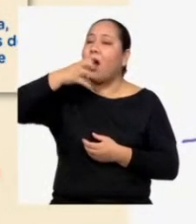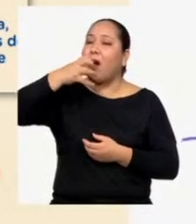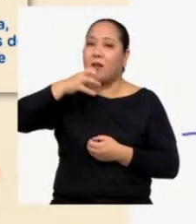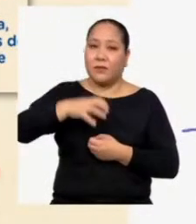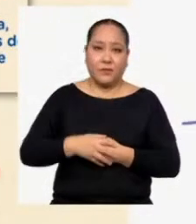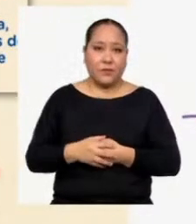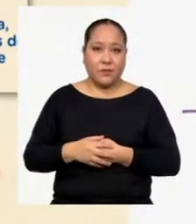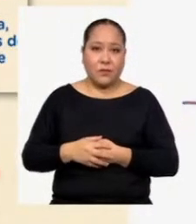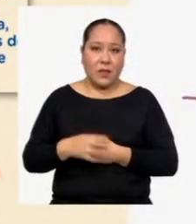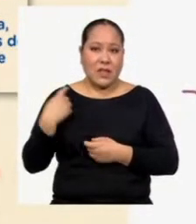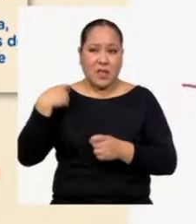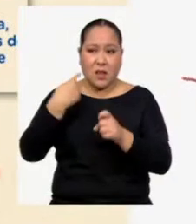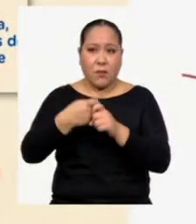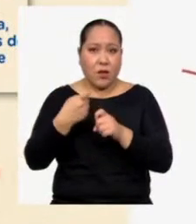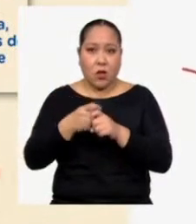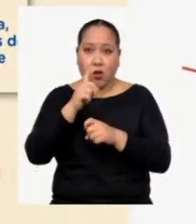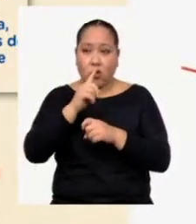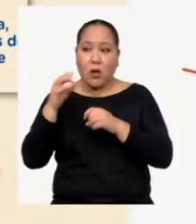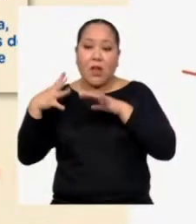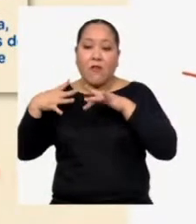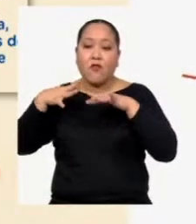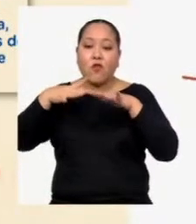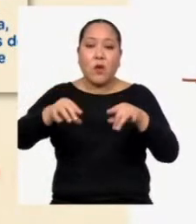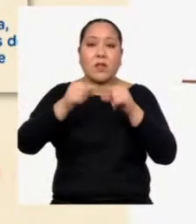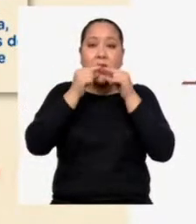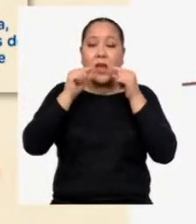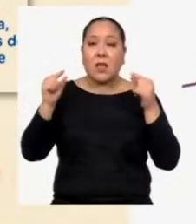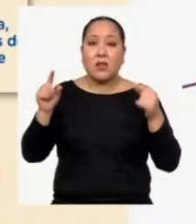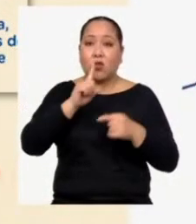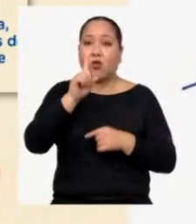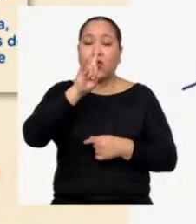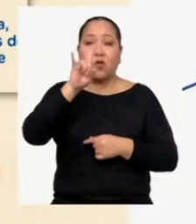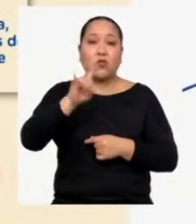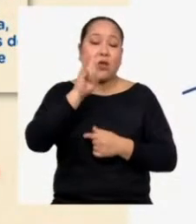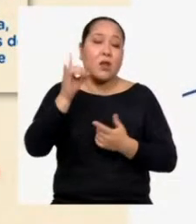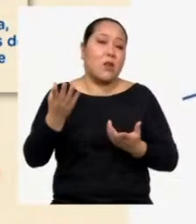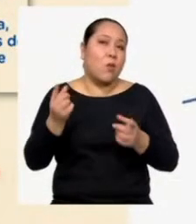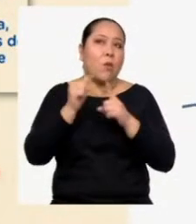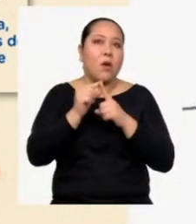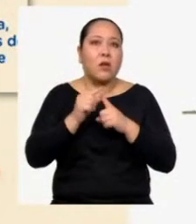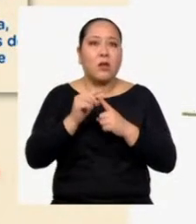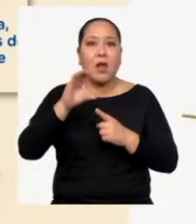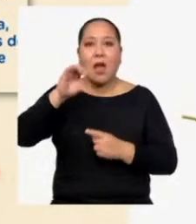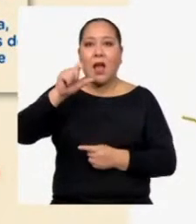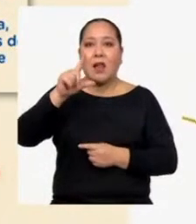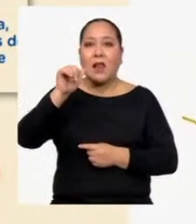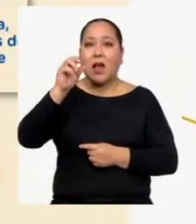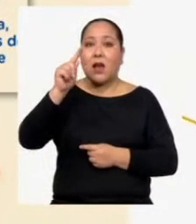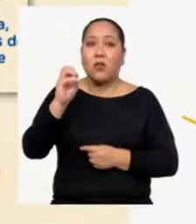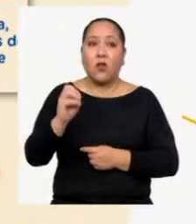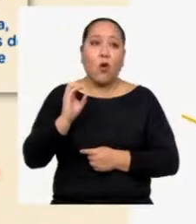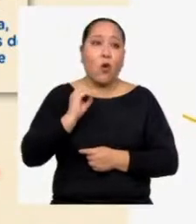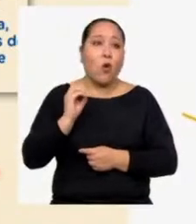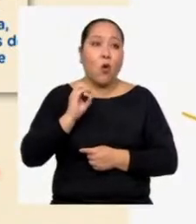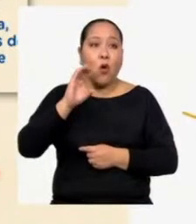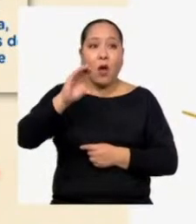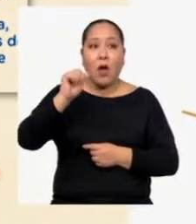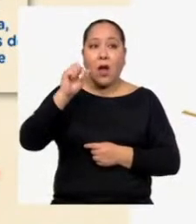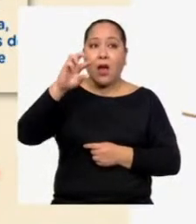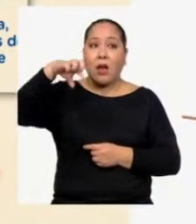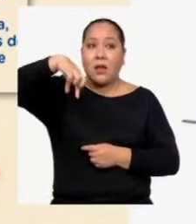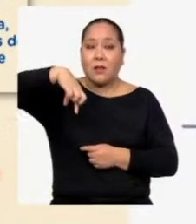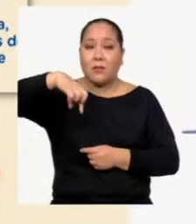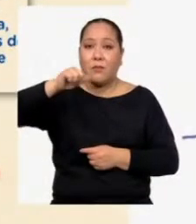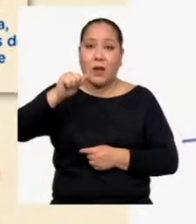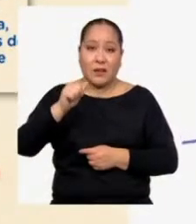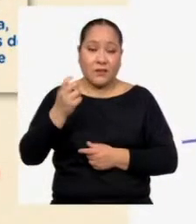castellano no hubiera tenido influencia del quechua No usaríamos palabras como calato o carpa Que provienen